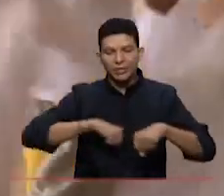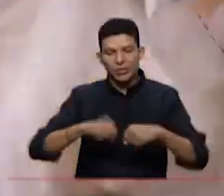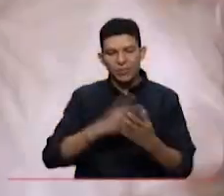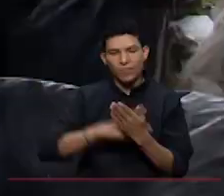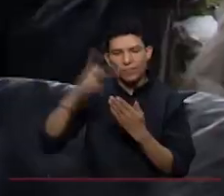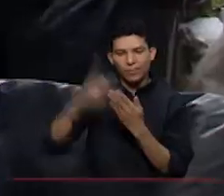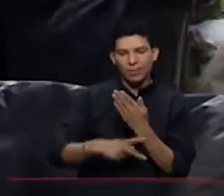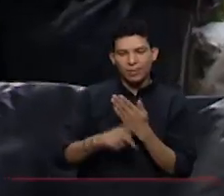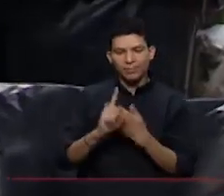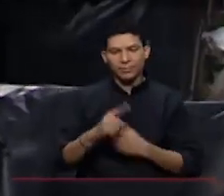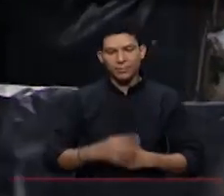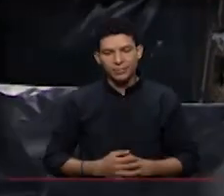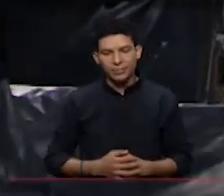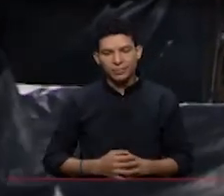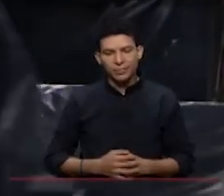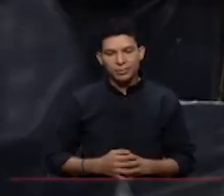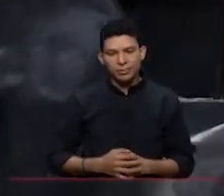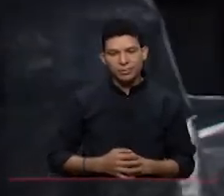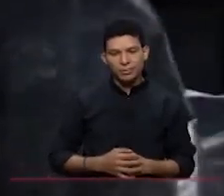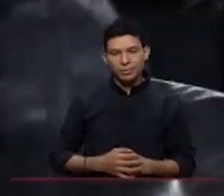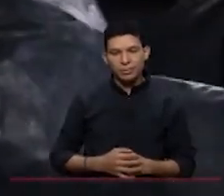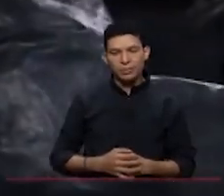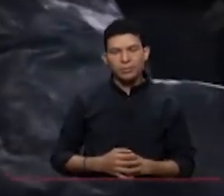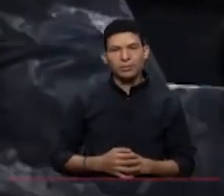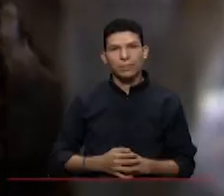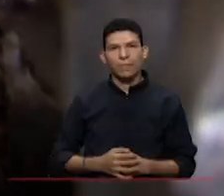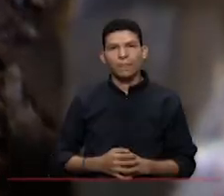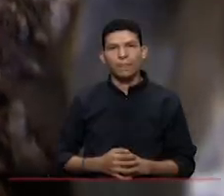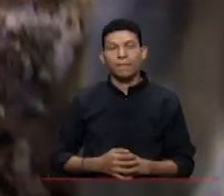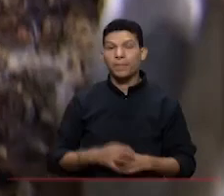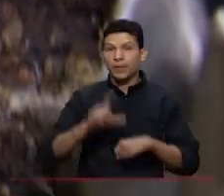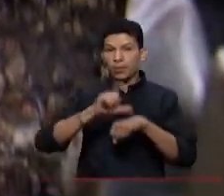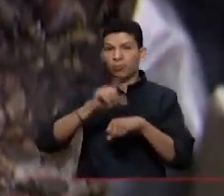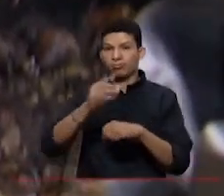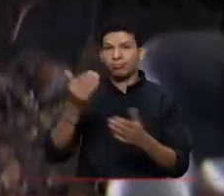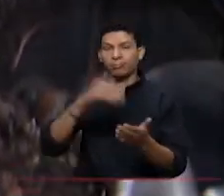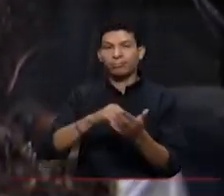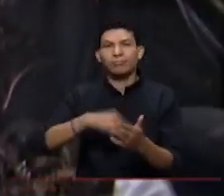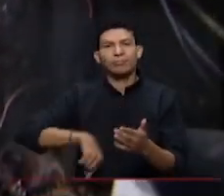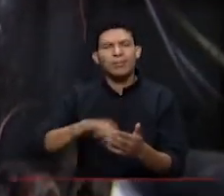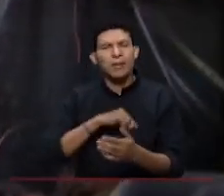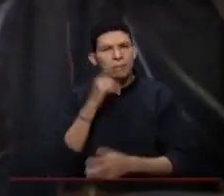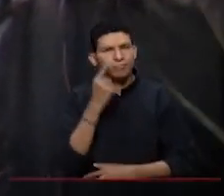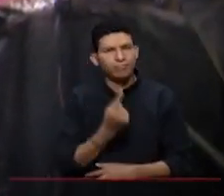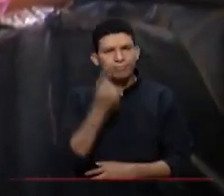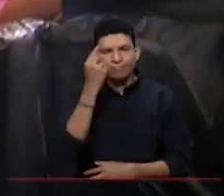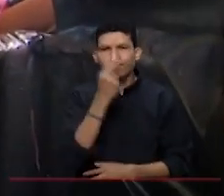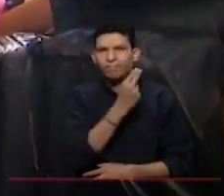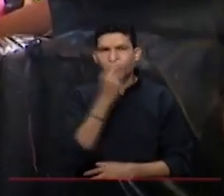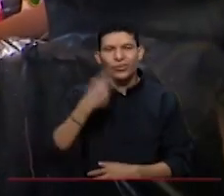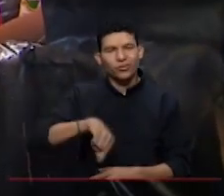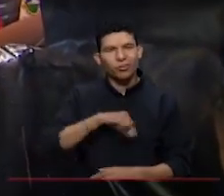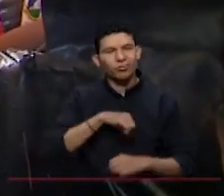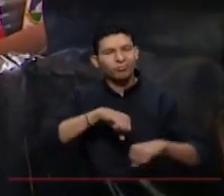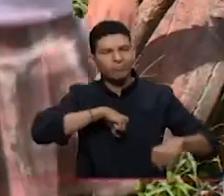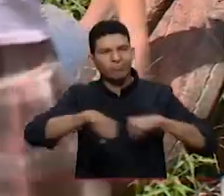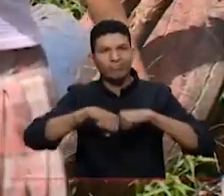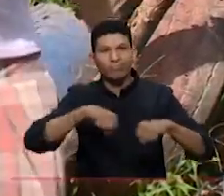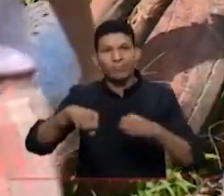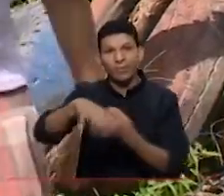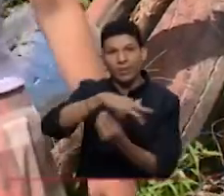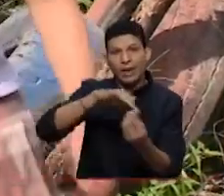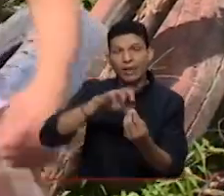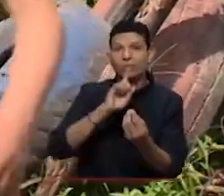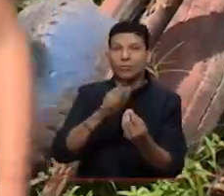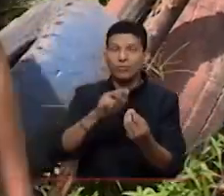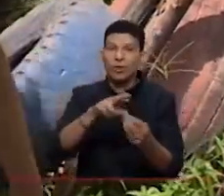proyecto. Con la experiencia de este sendero, la institución educativa se ratifica como una de las más comprometidas con la gestión ambiental tanto a nivel local